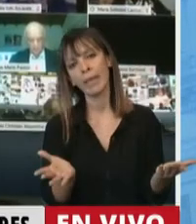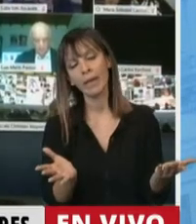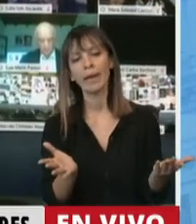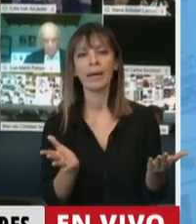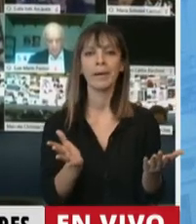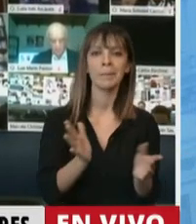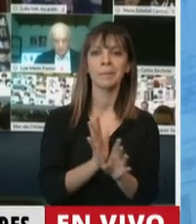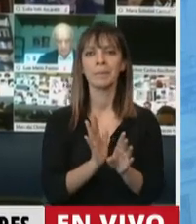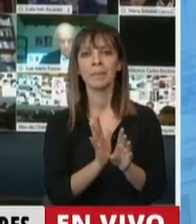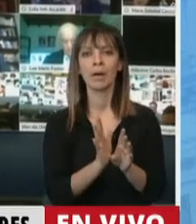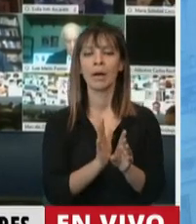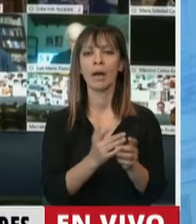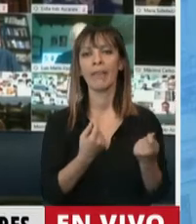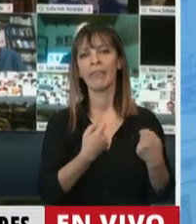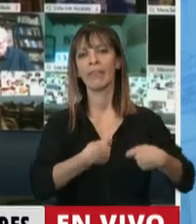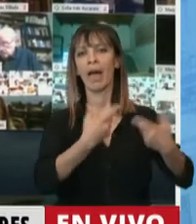flexibilizar